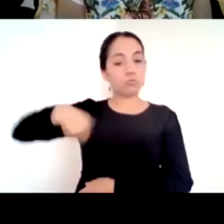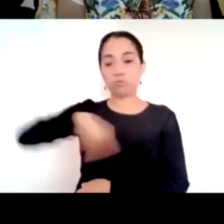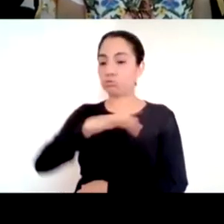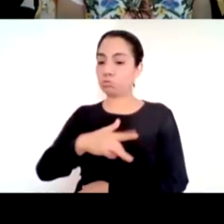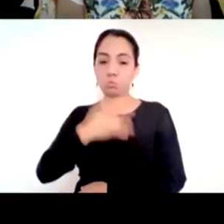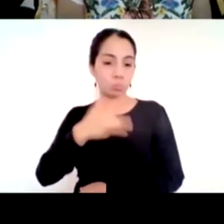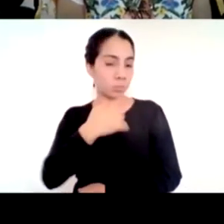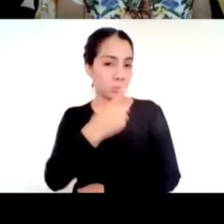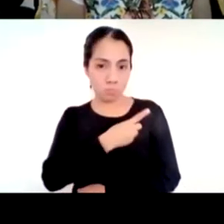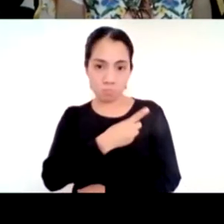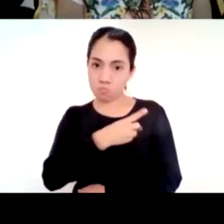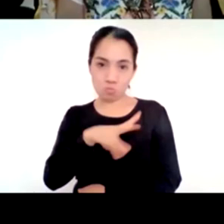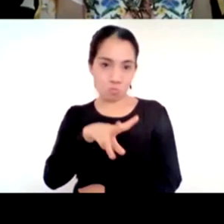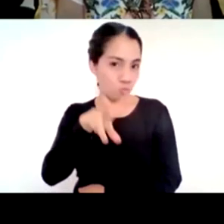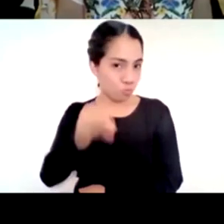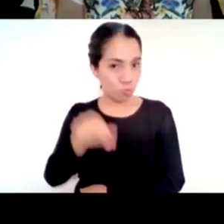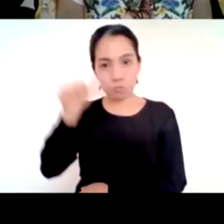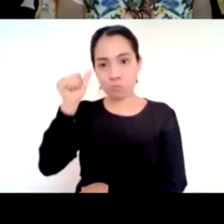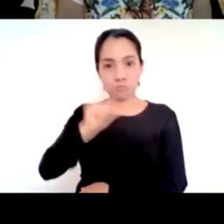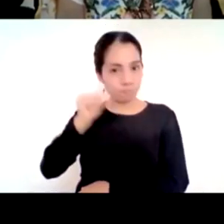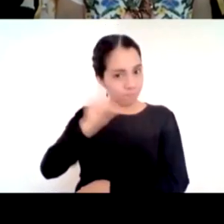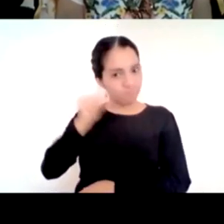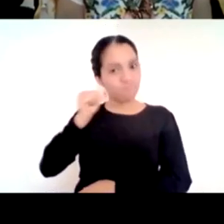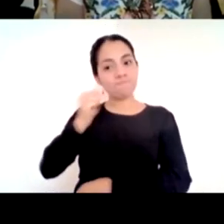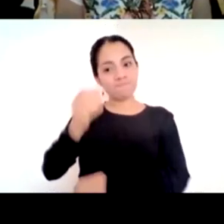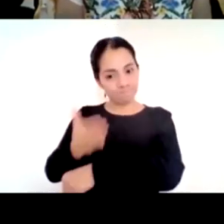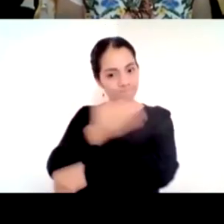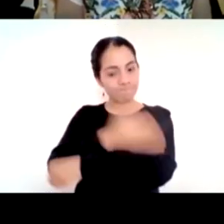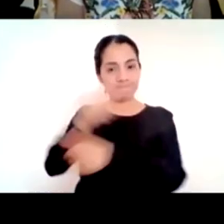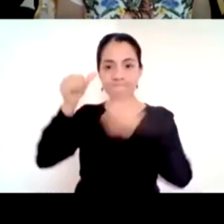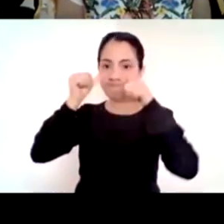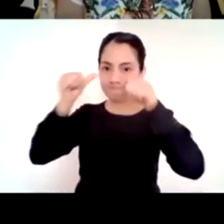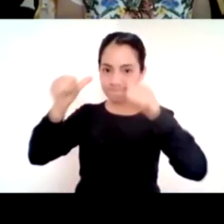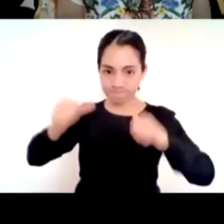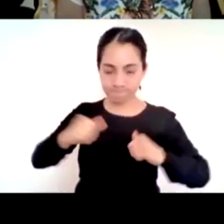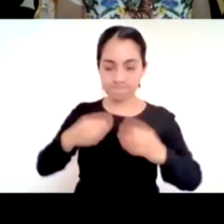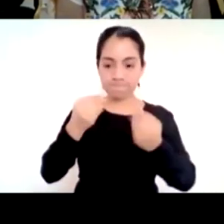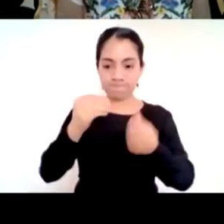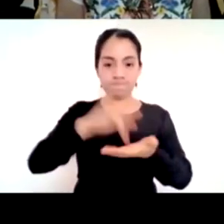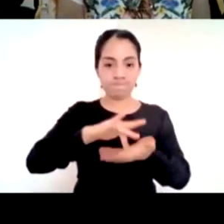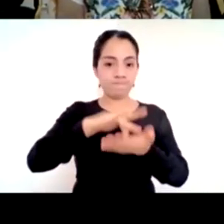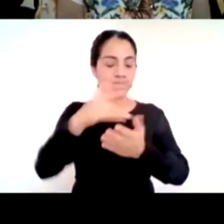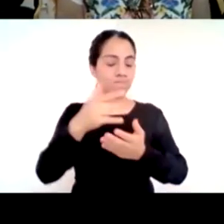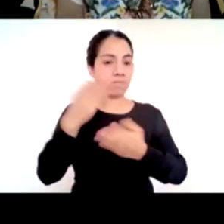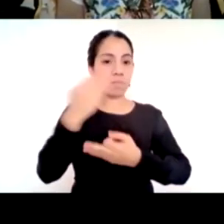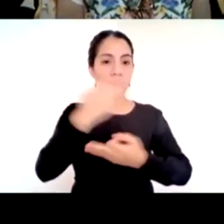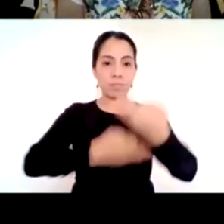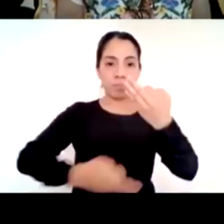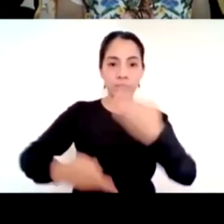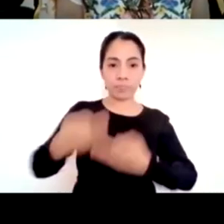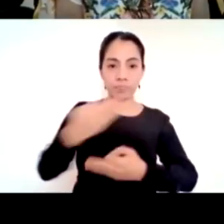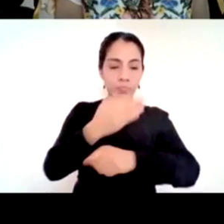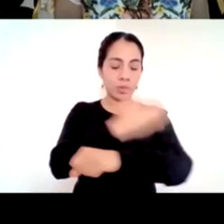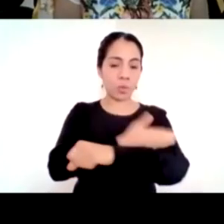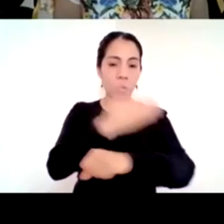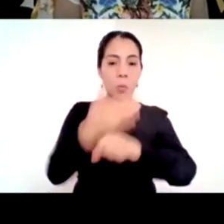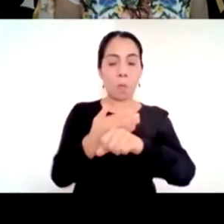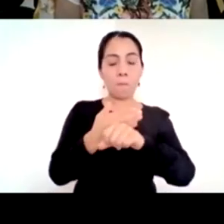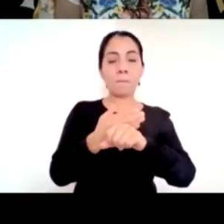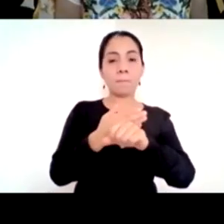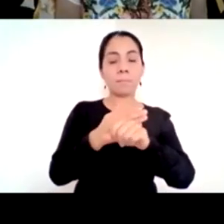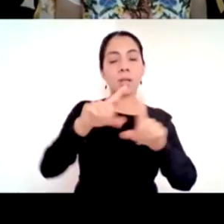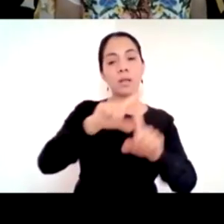aprovecho darle un saludo a mis compañeros de la península Ricardo a Ana que siempre hemos estado